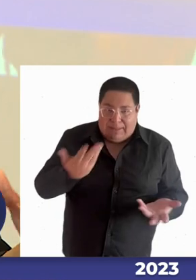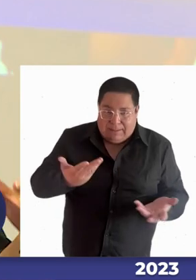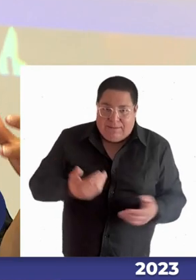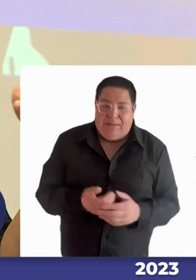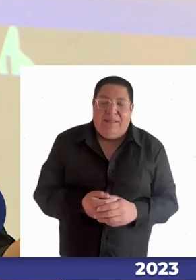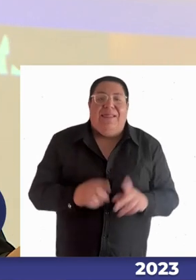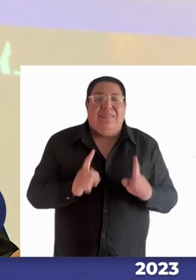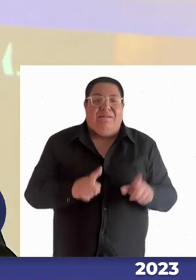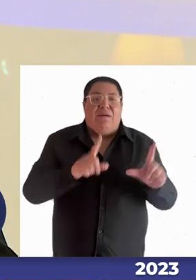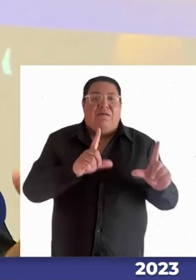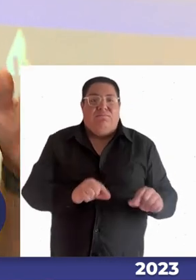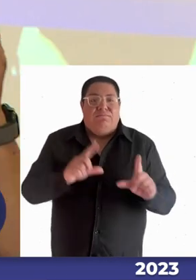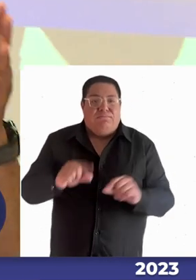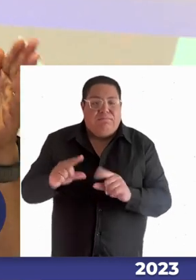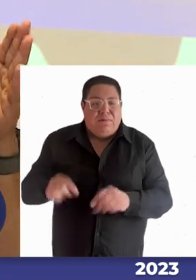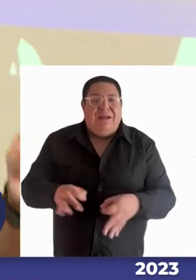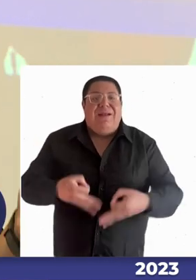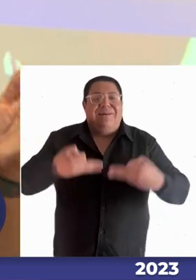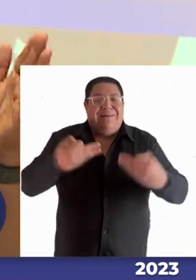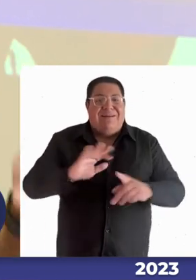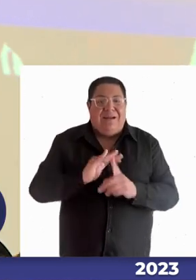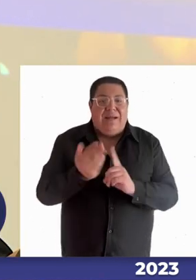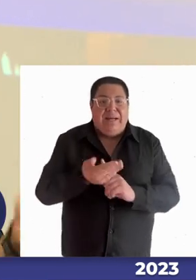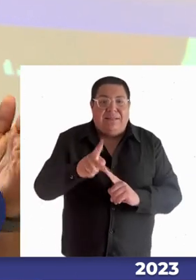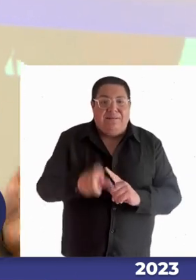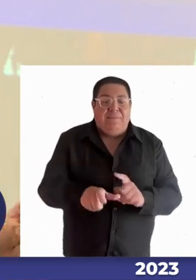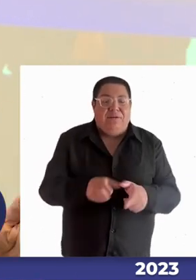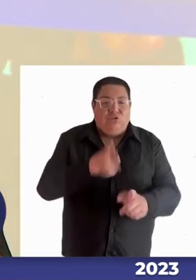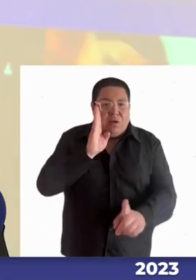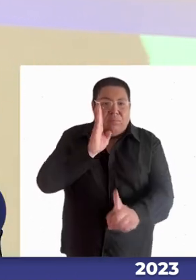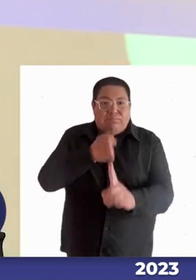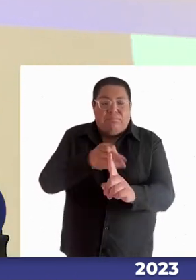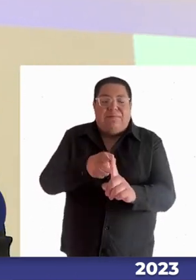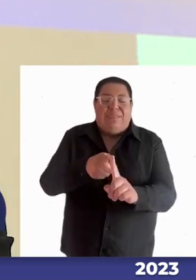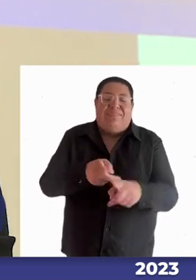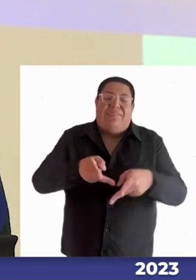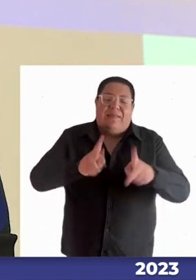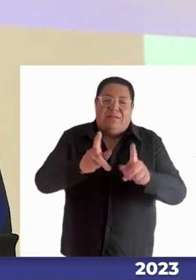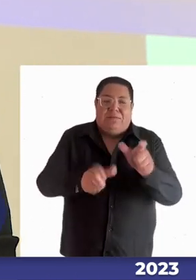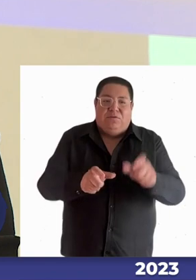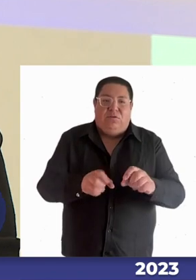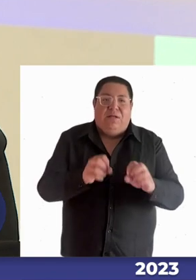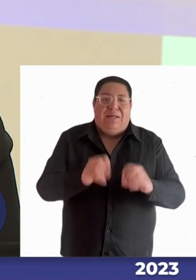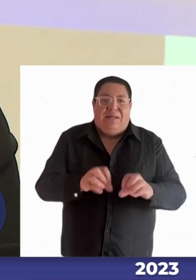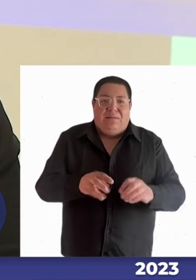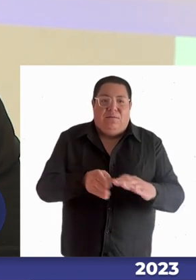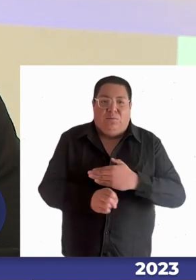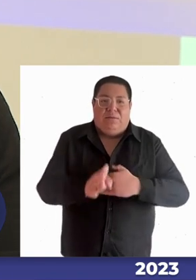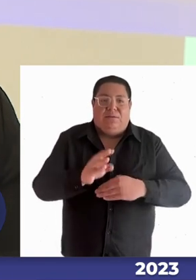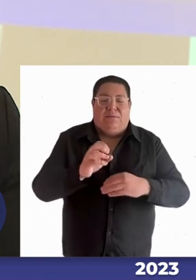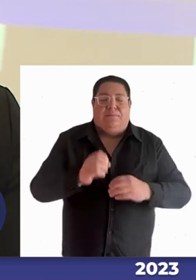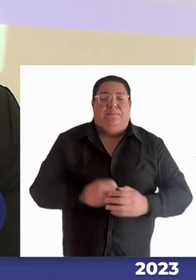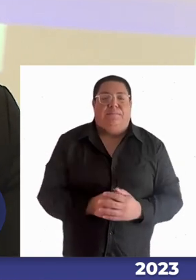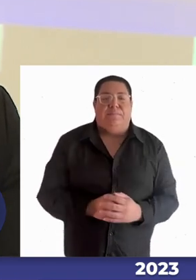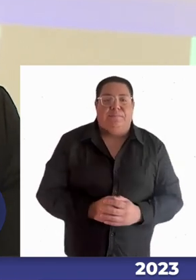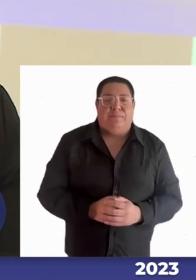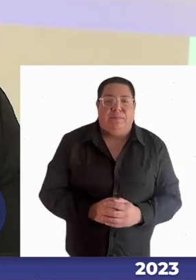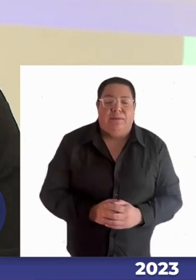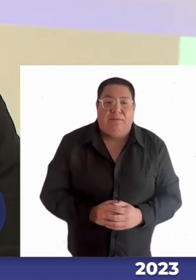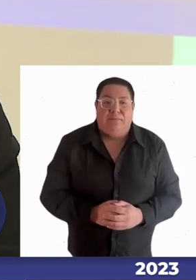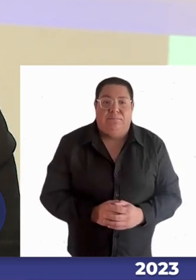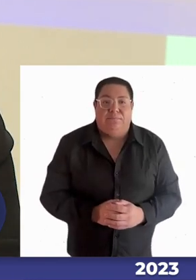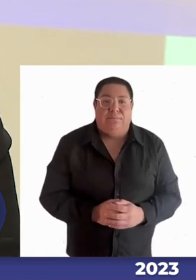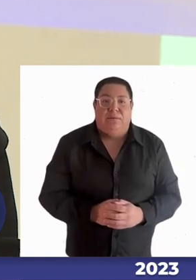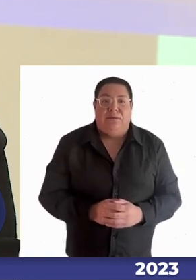todas estas barreras y garantizar desde la perspectiva de derechos el acceso a la educación se realizaron 80 o más